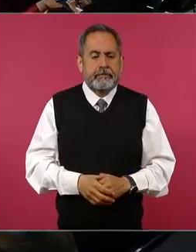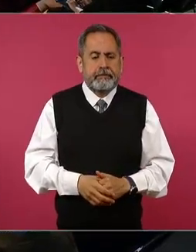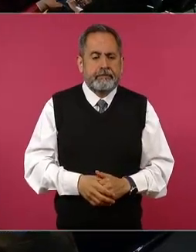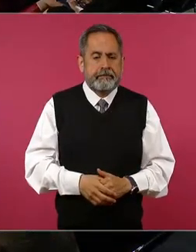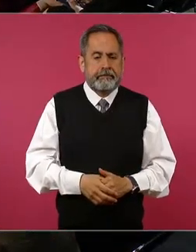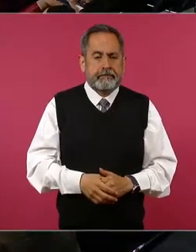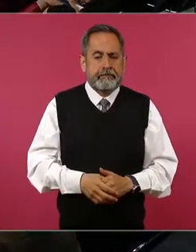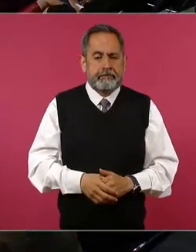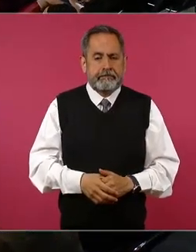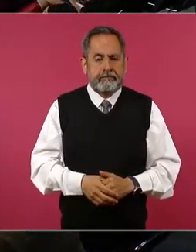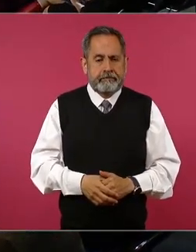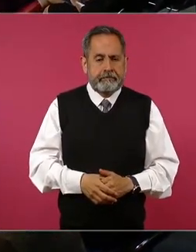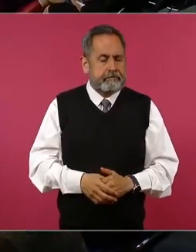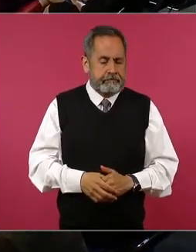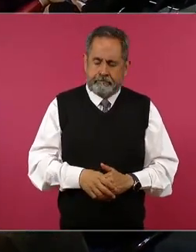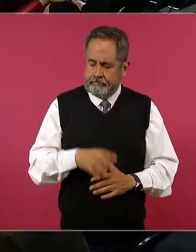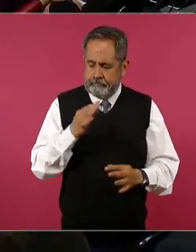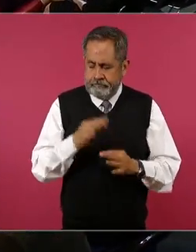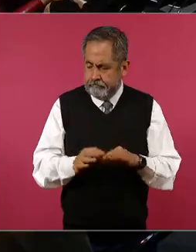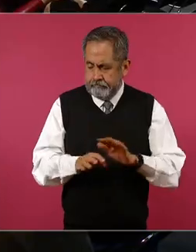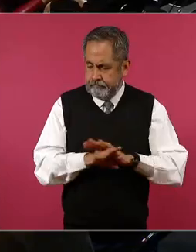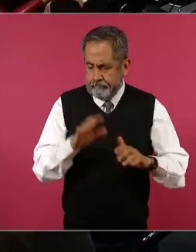y ya se acabó